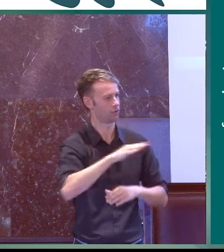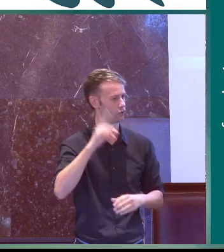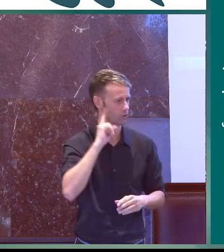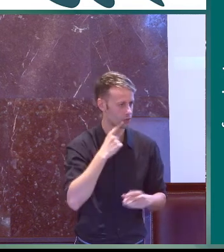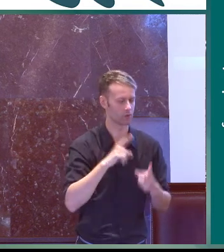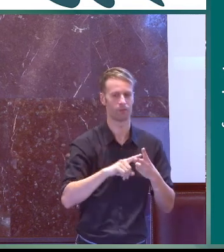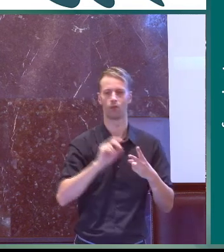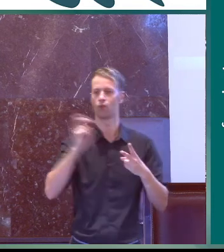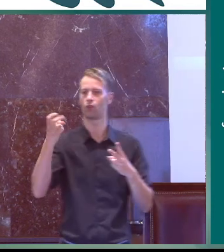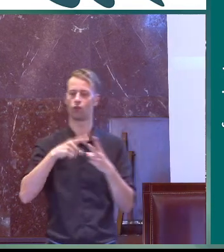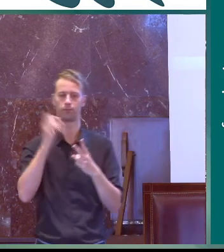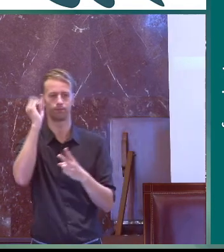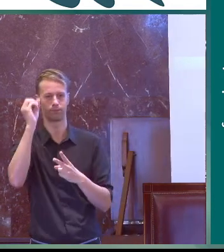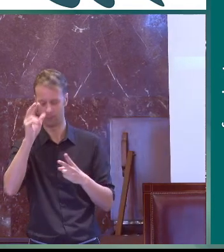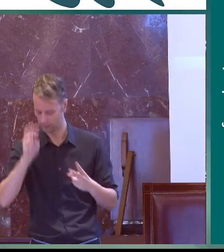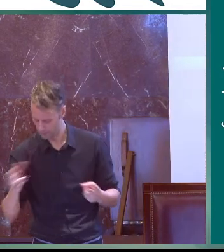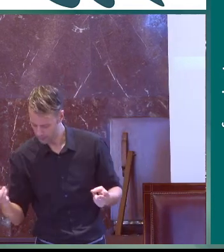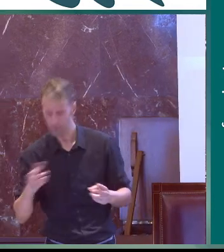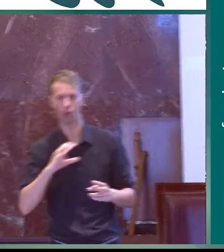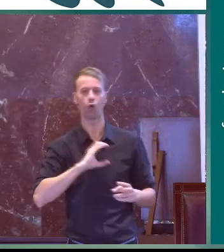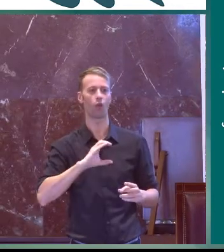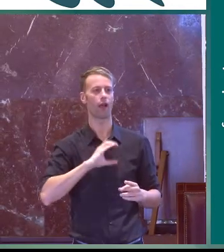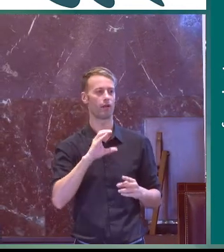hablando de la atención temprana a niños sordos